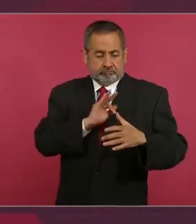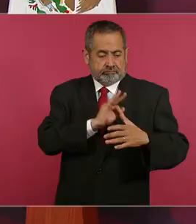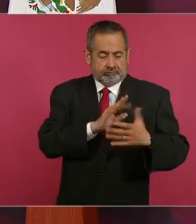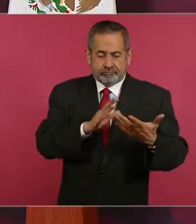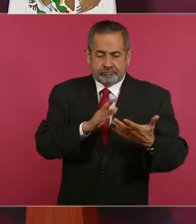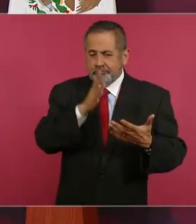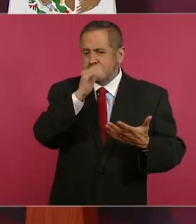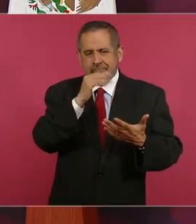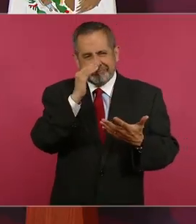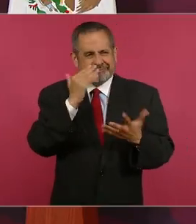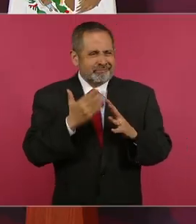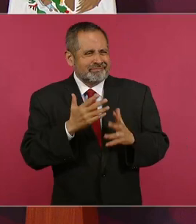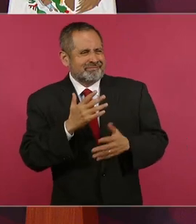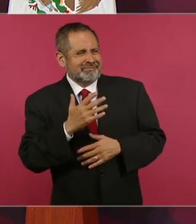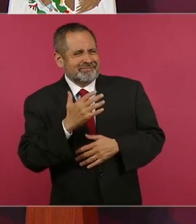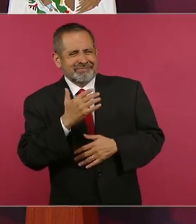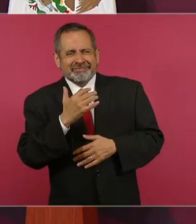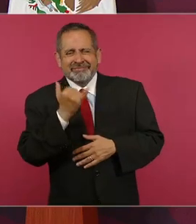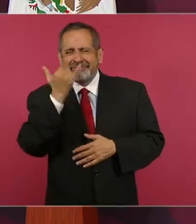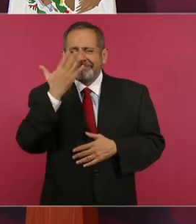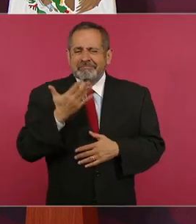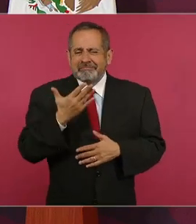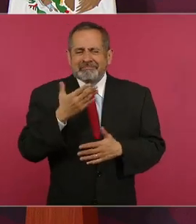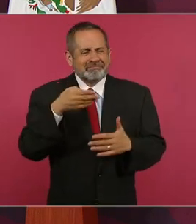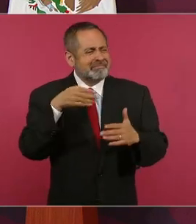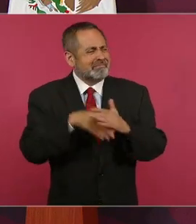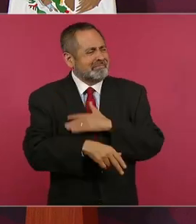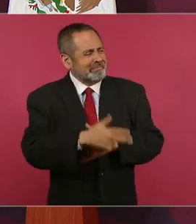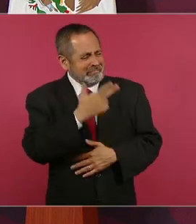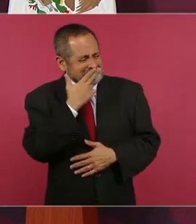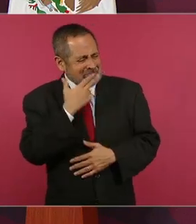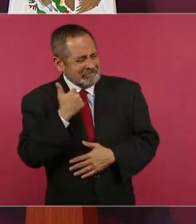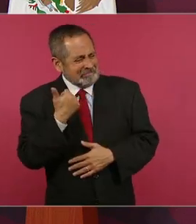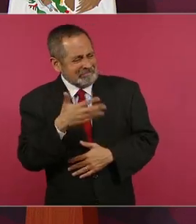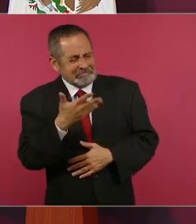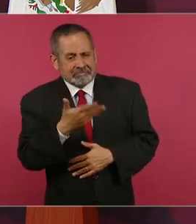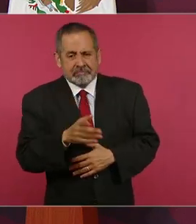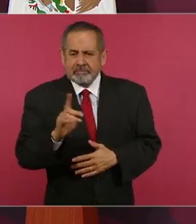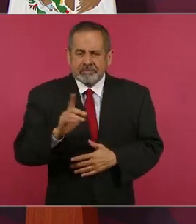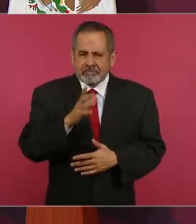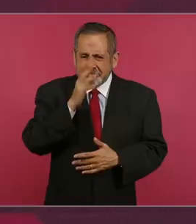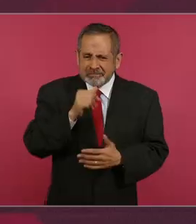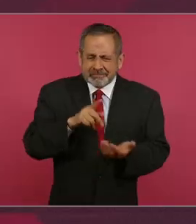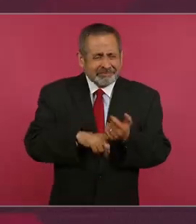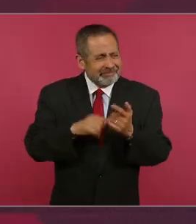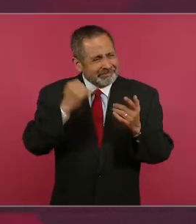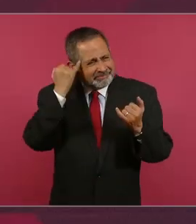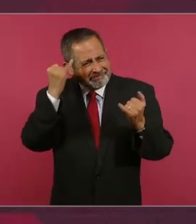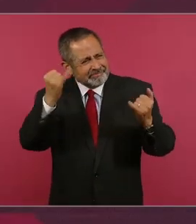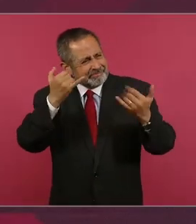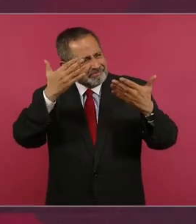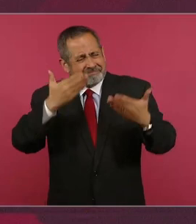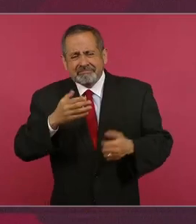deteriorar tanto la imagen del Poder Judicial de la Suprema Corte de Justicia.